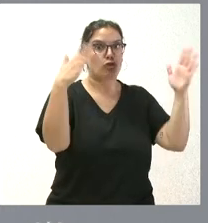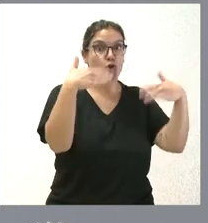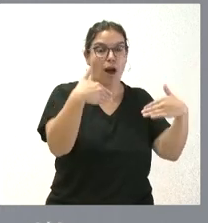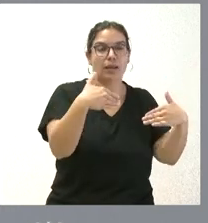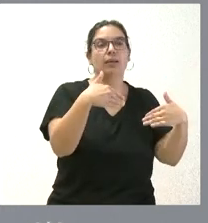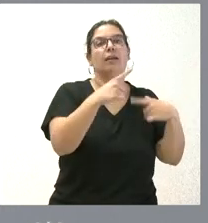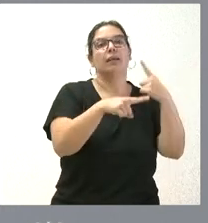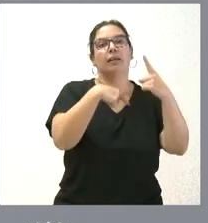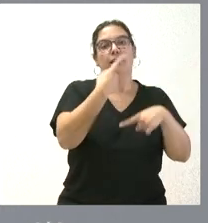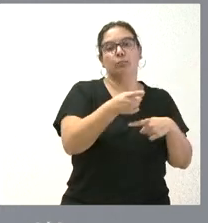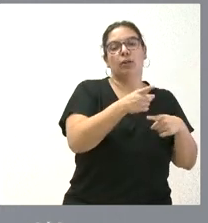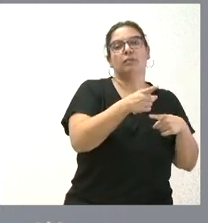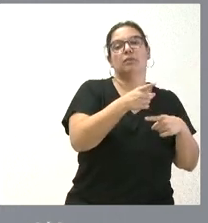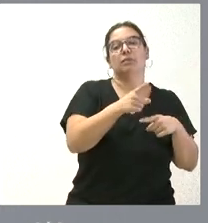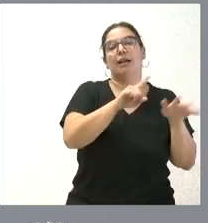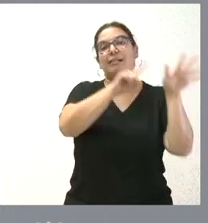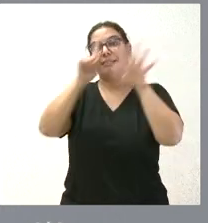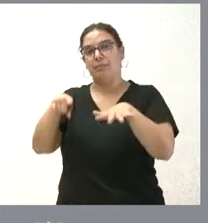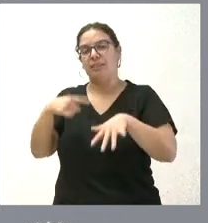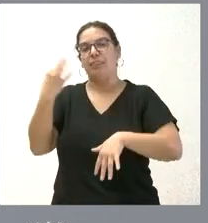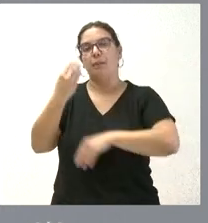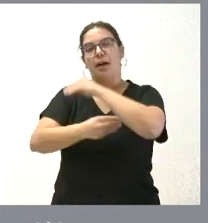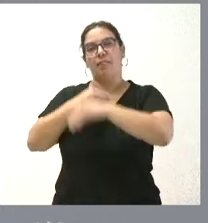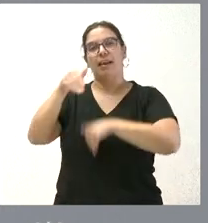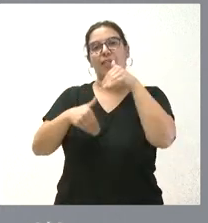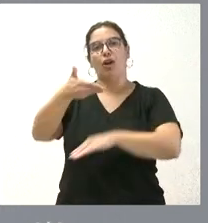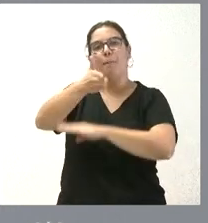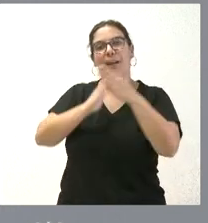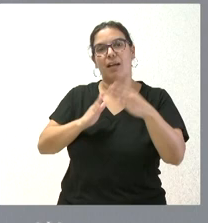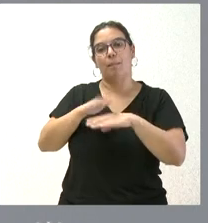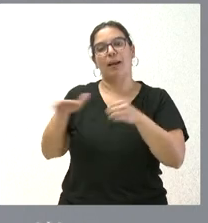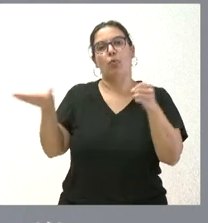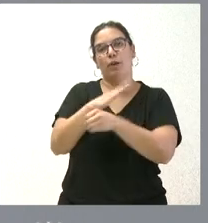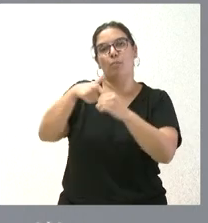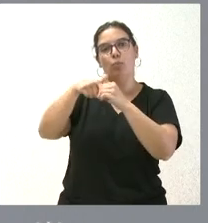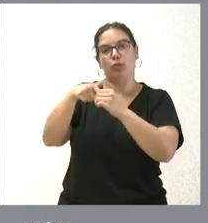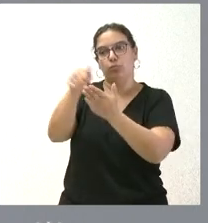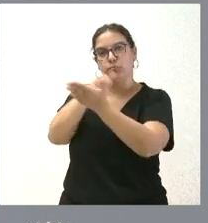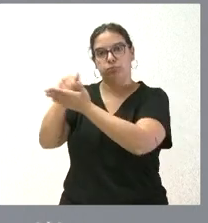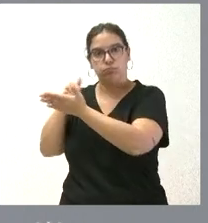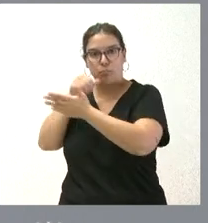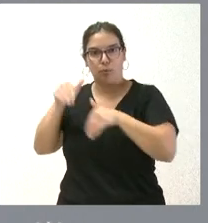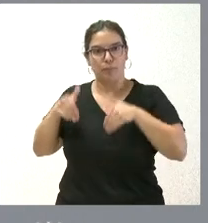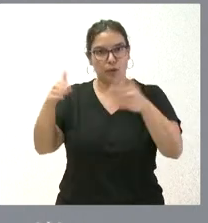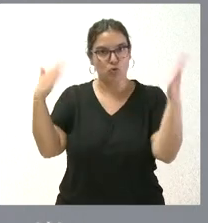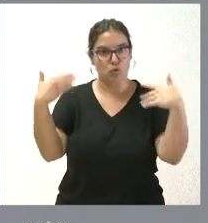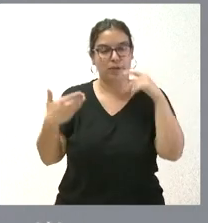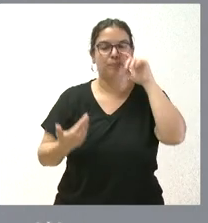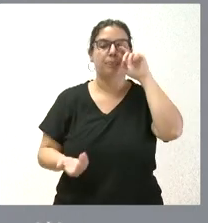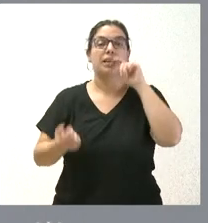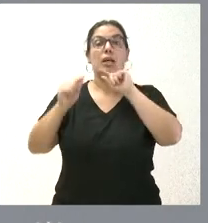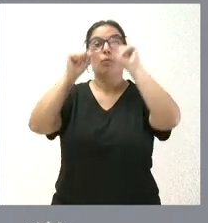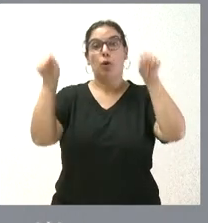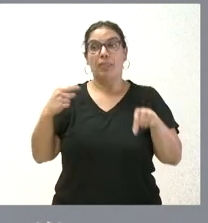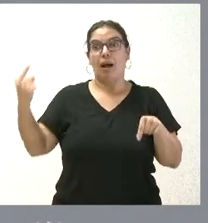objetivo cubrir de las vacantes los puestos representativos como consecuencia de sucesos de este tipo. Provincialmente tienen ustedes la